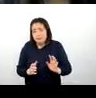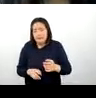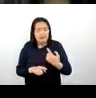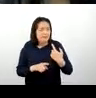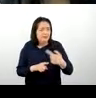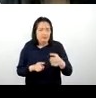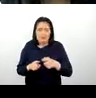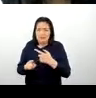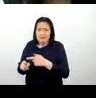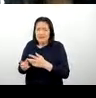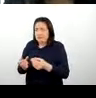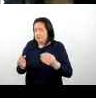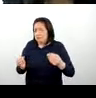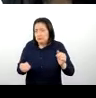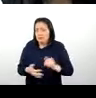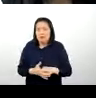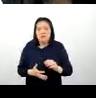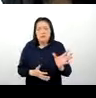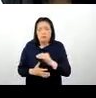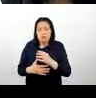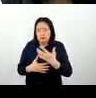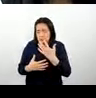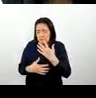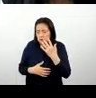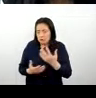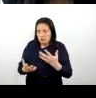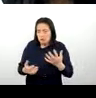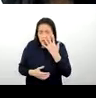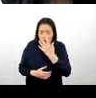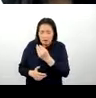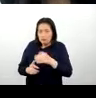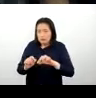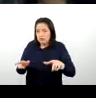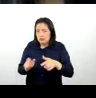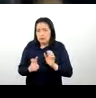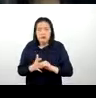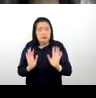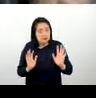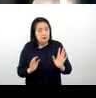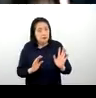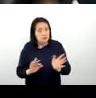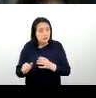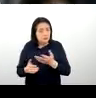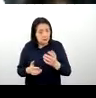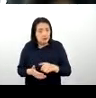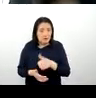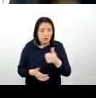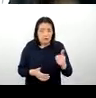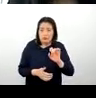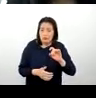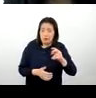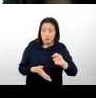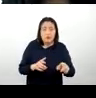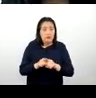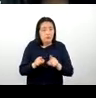diversifican mucho lo que viene a ser todos los atractivos que se tienen a nivel de la región. Y sin mencionar a Sarwa, que también es parte de este